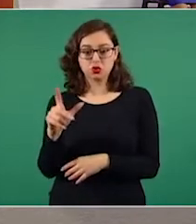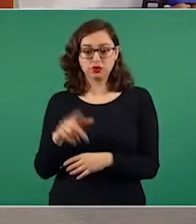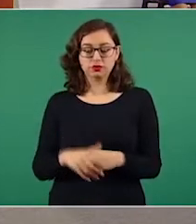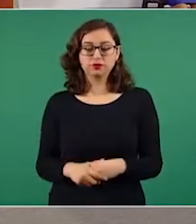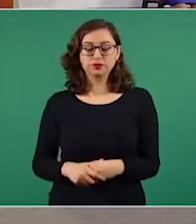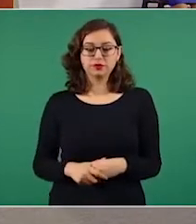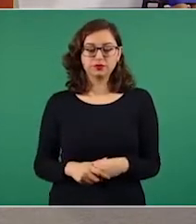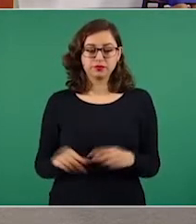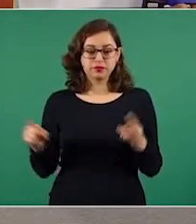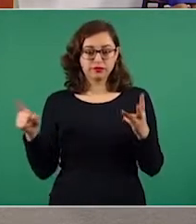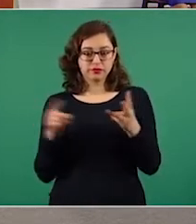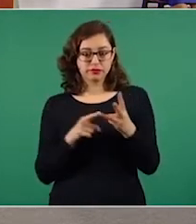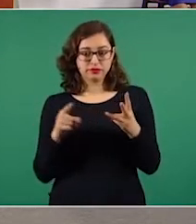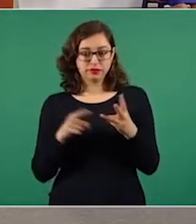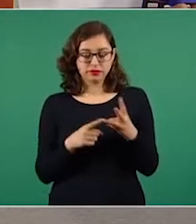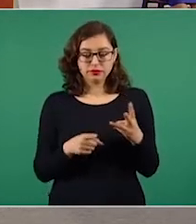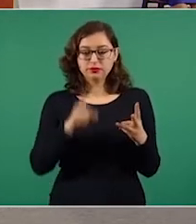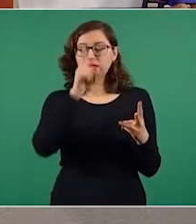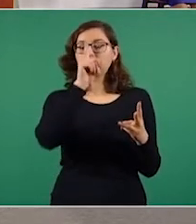Tercera mentira.